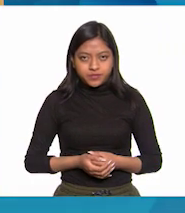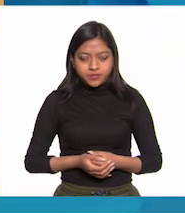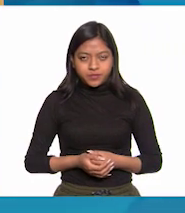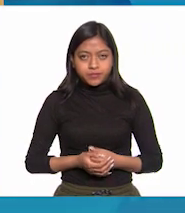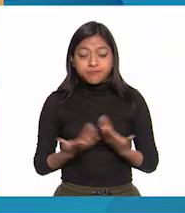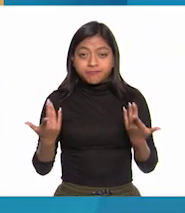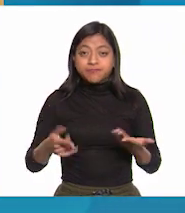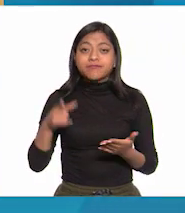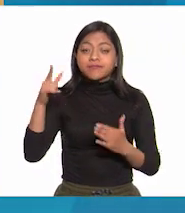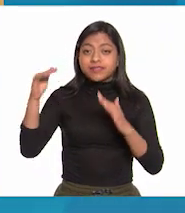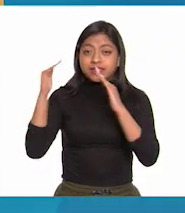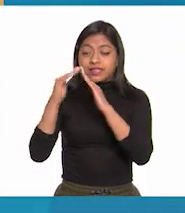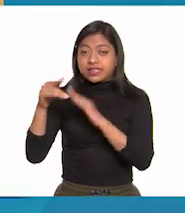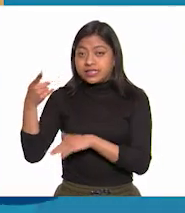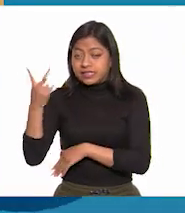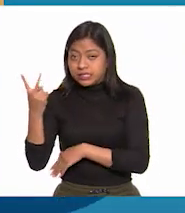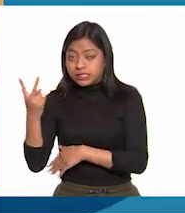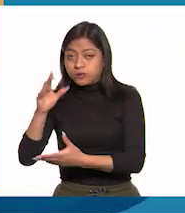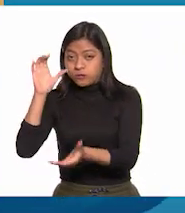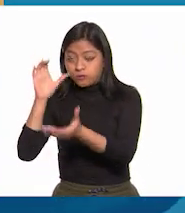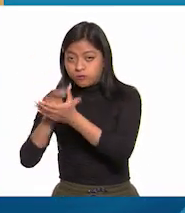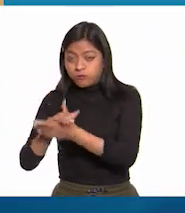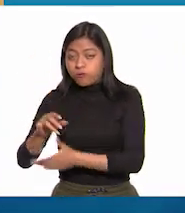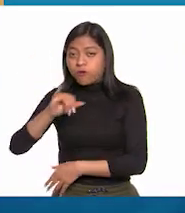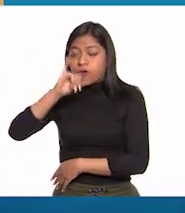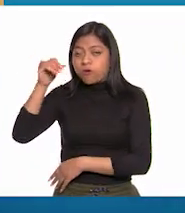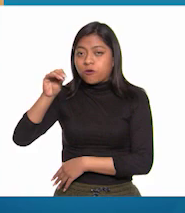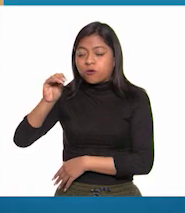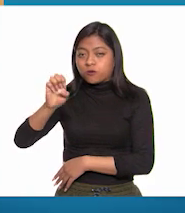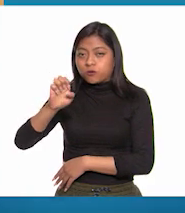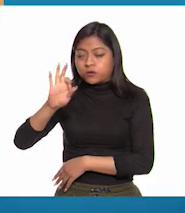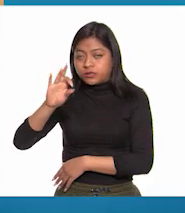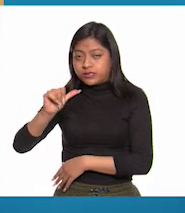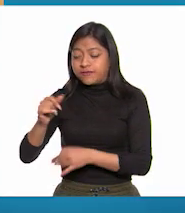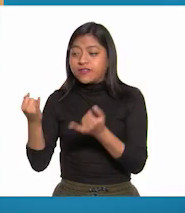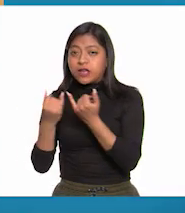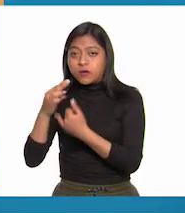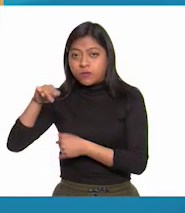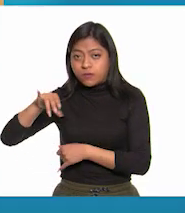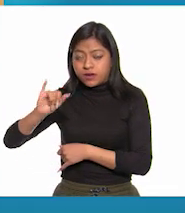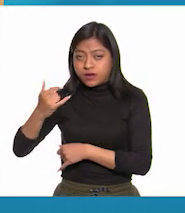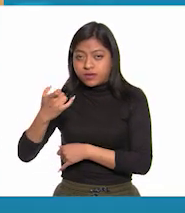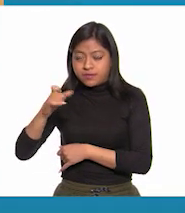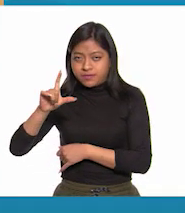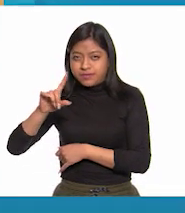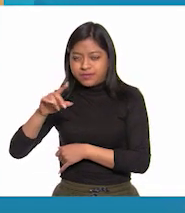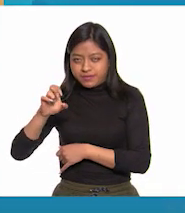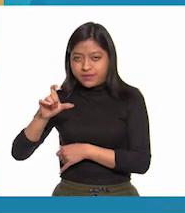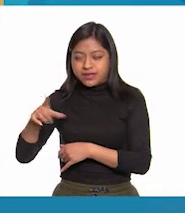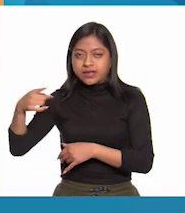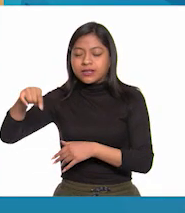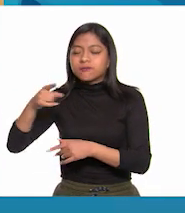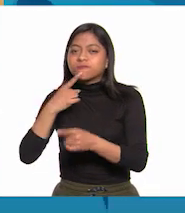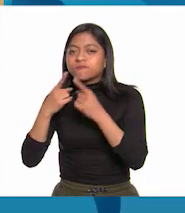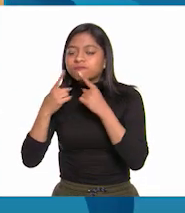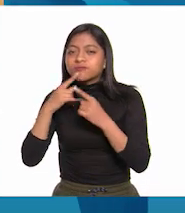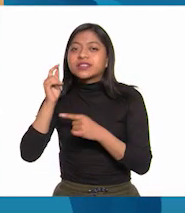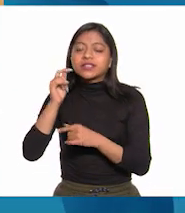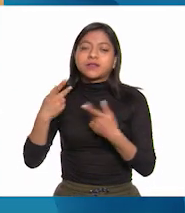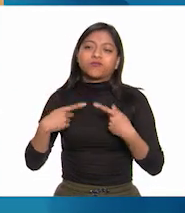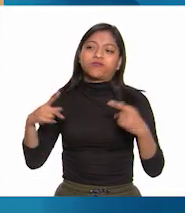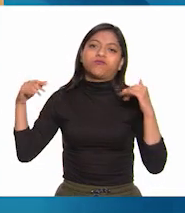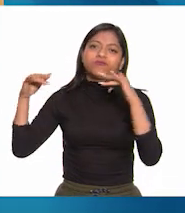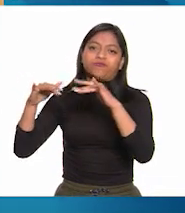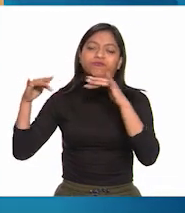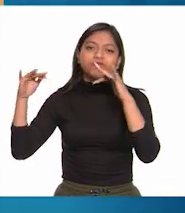En casa de los esposos Miguel y Josefa Ortiz de Domínguez, corregidores de Querétaro, se organizaban tertulias literarias